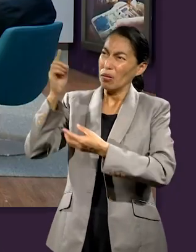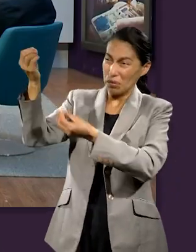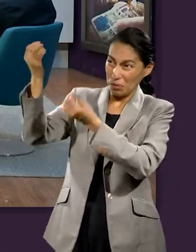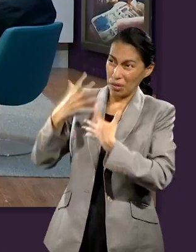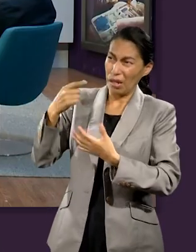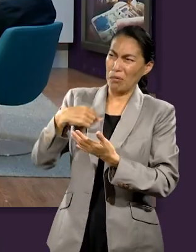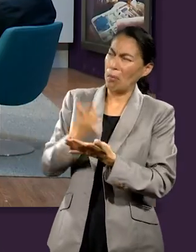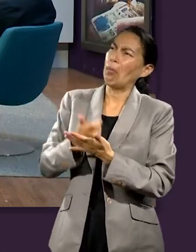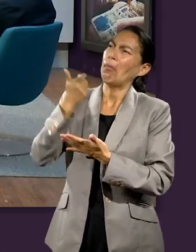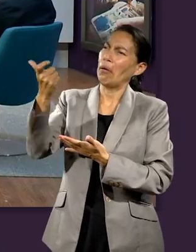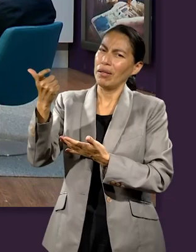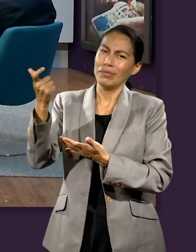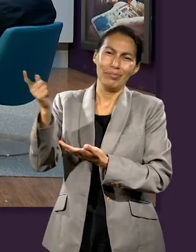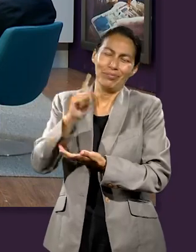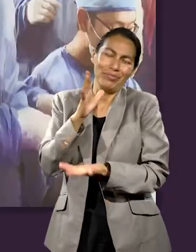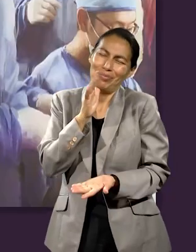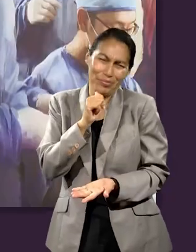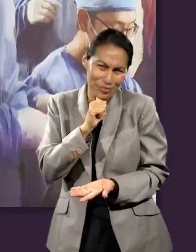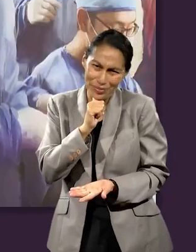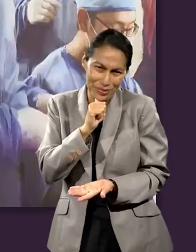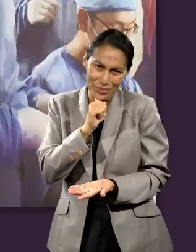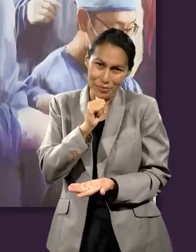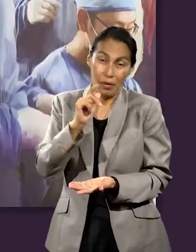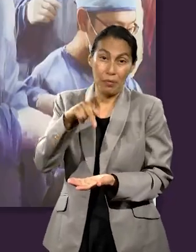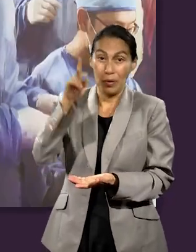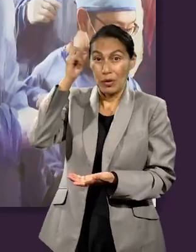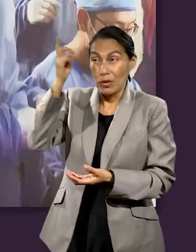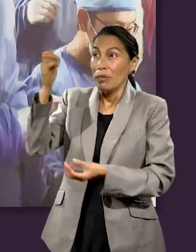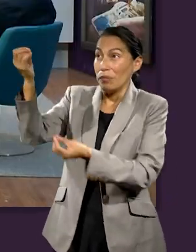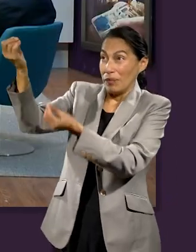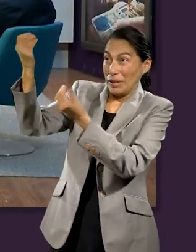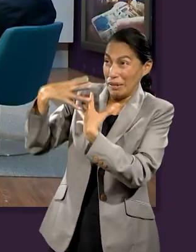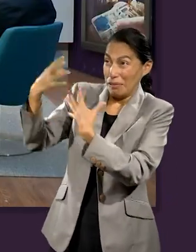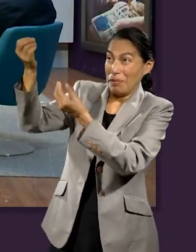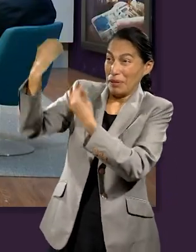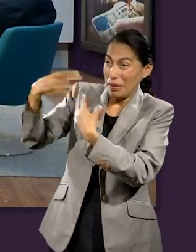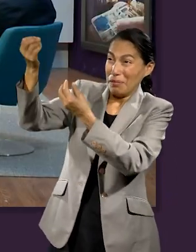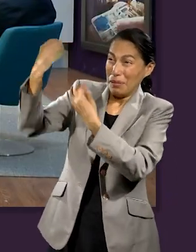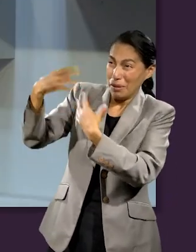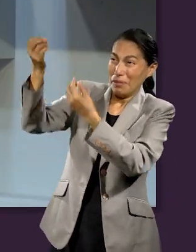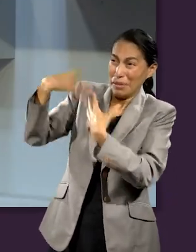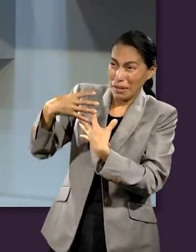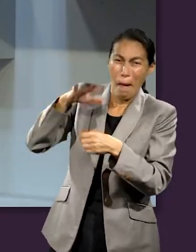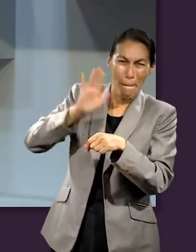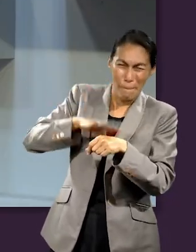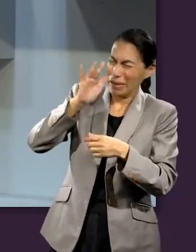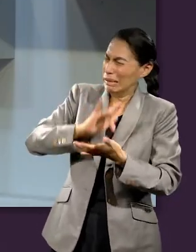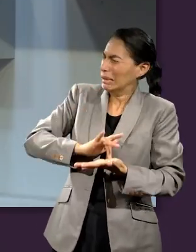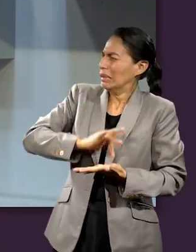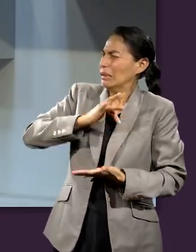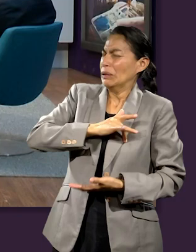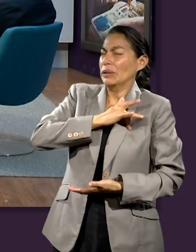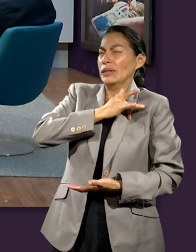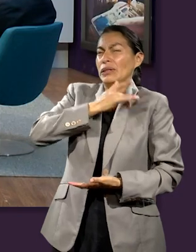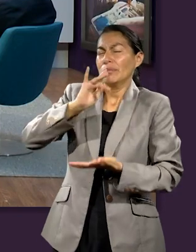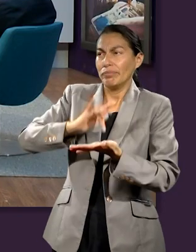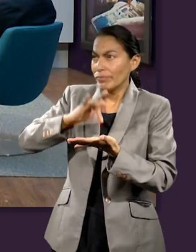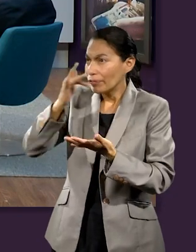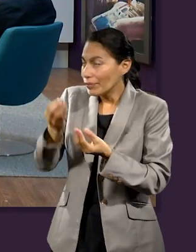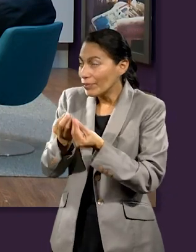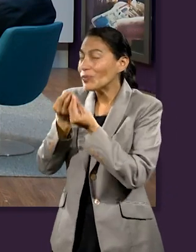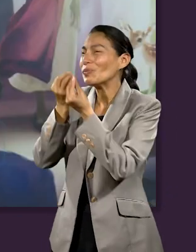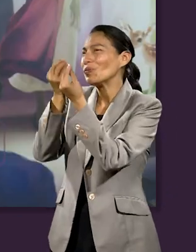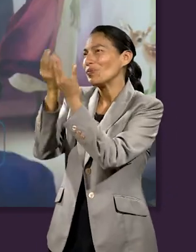recibido, mientras más recibimos, mayor es nuestra gratitud hacia Él. Y seguimos, y seguimos, y seguimos. Yanei. Pues en 2